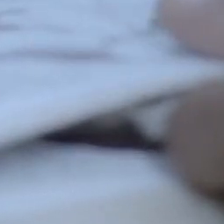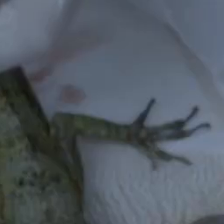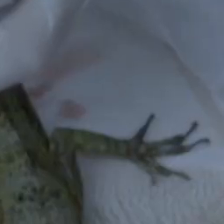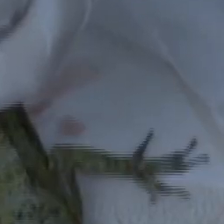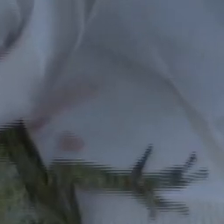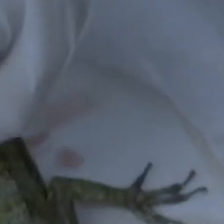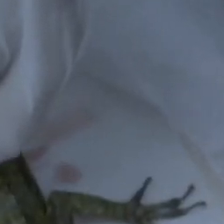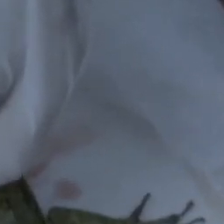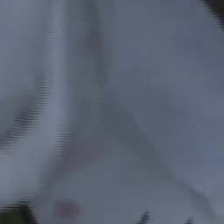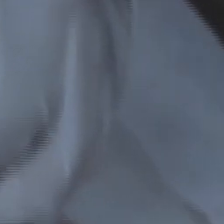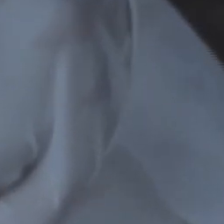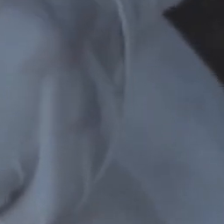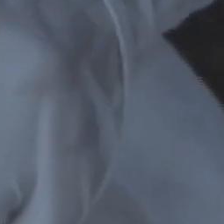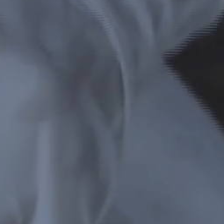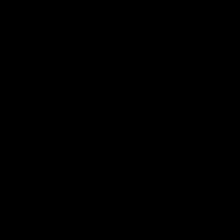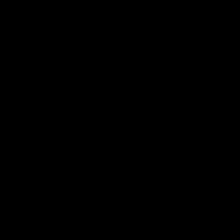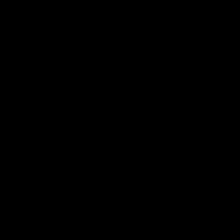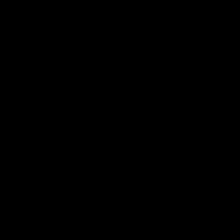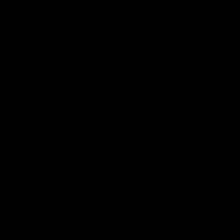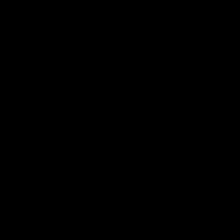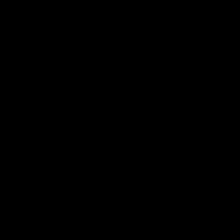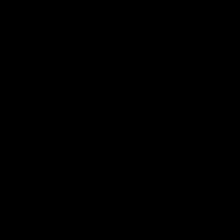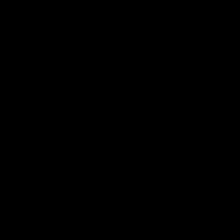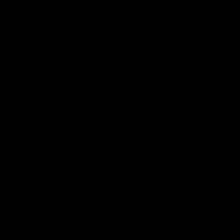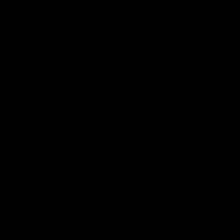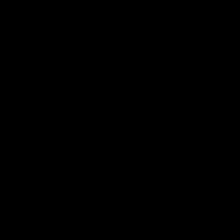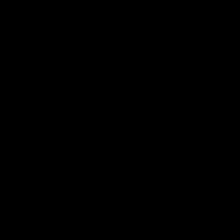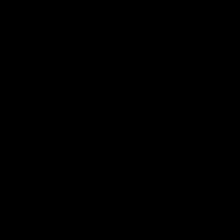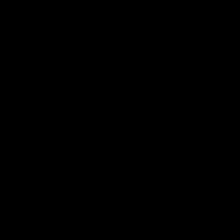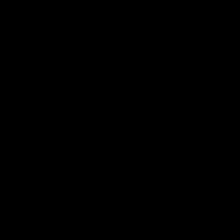en 13. Costa Rica Televisión.